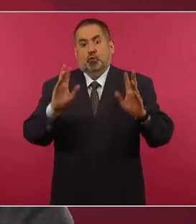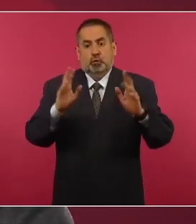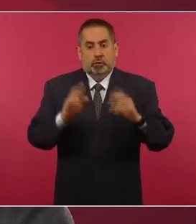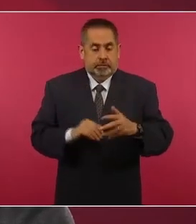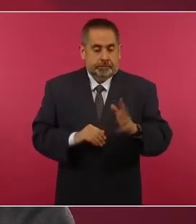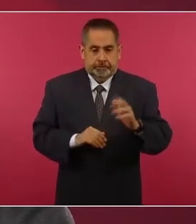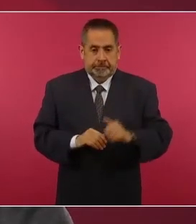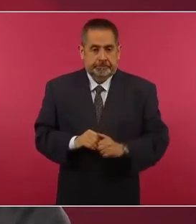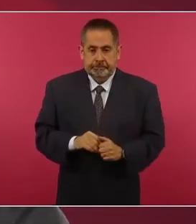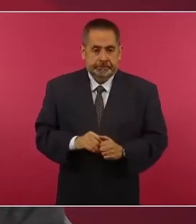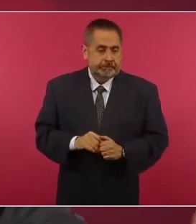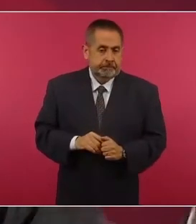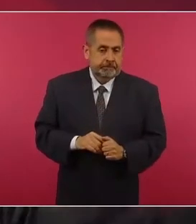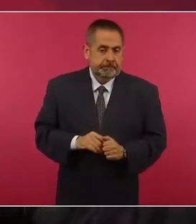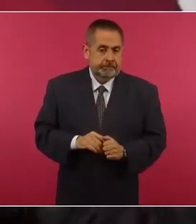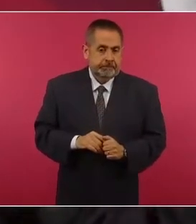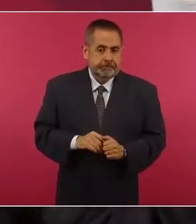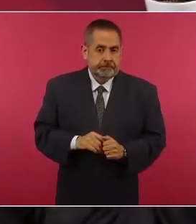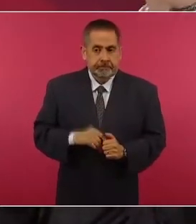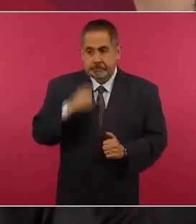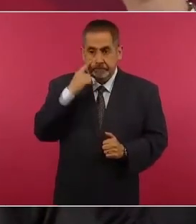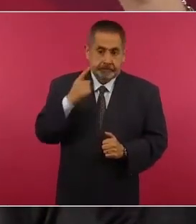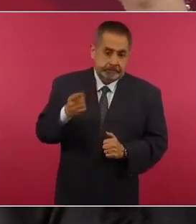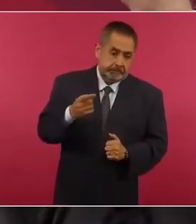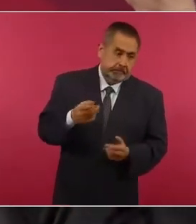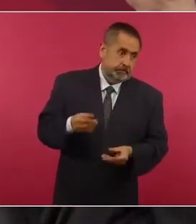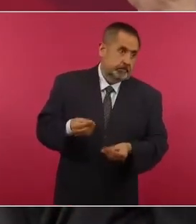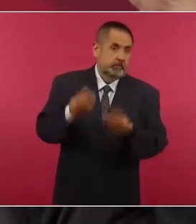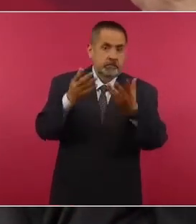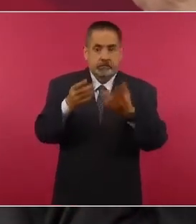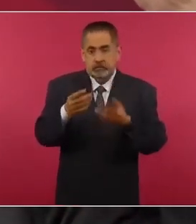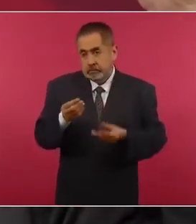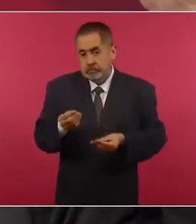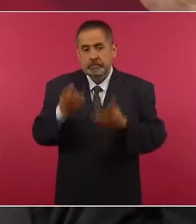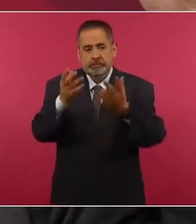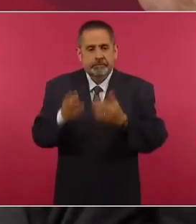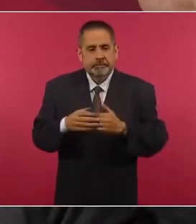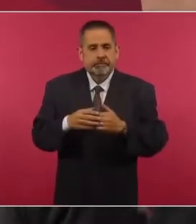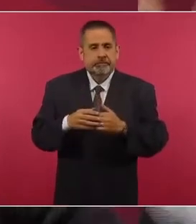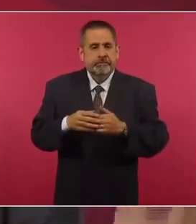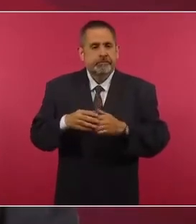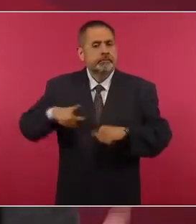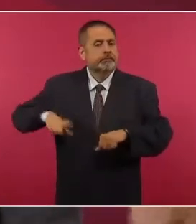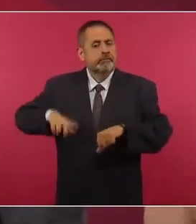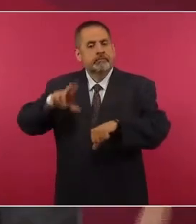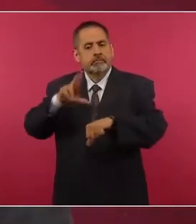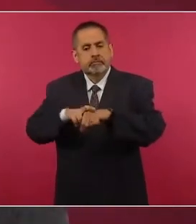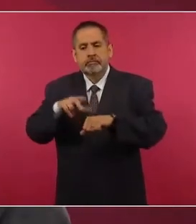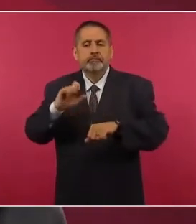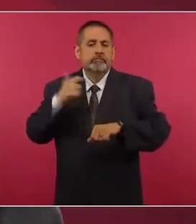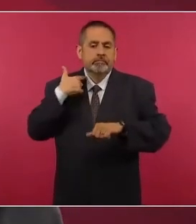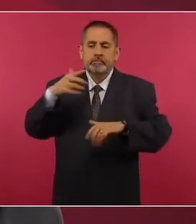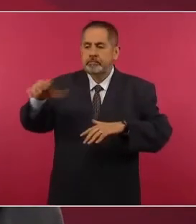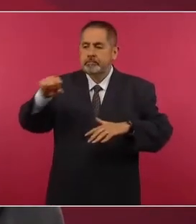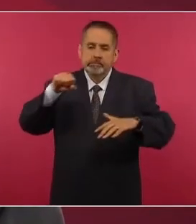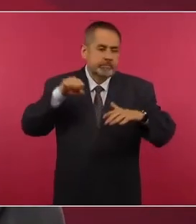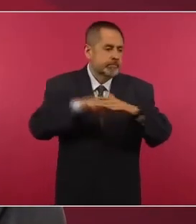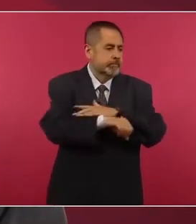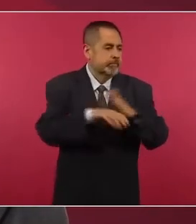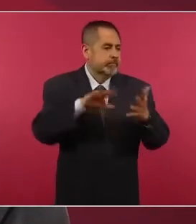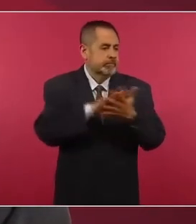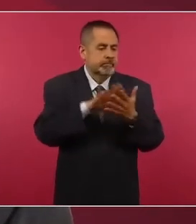más, miren cuántos gobernadores presos de